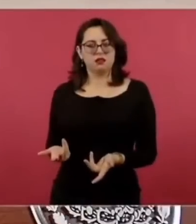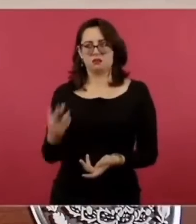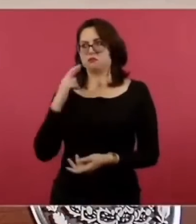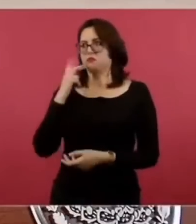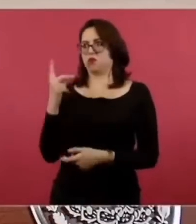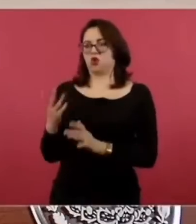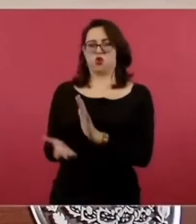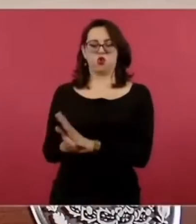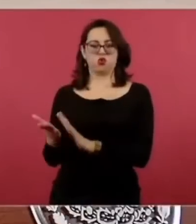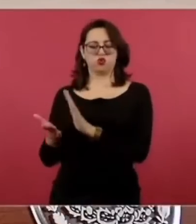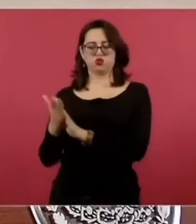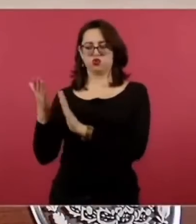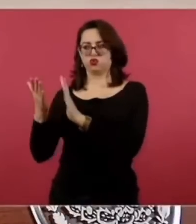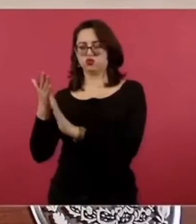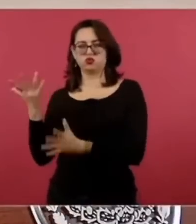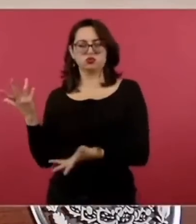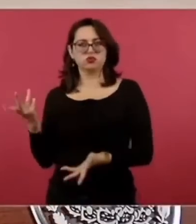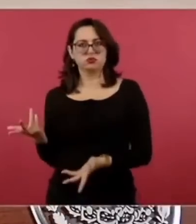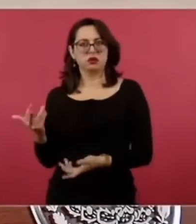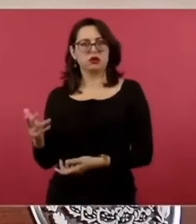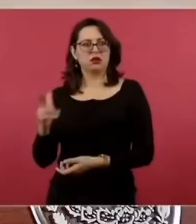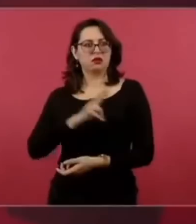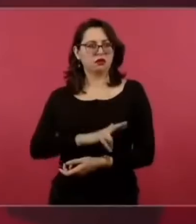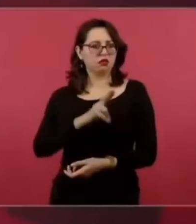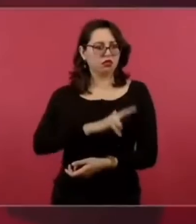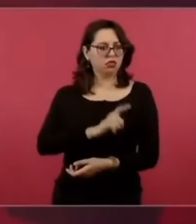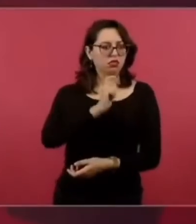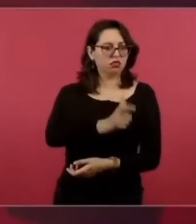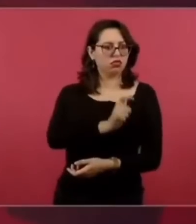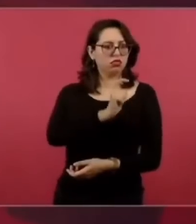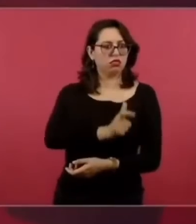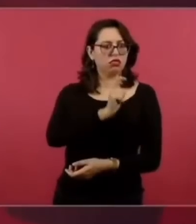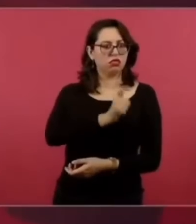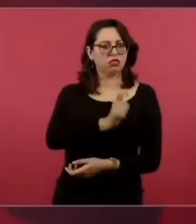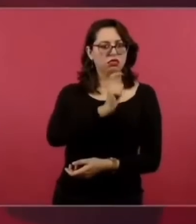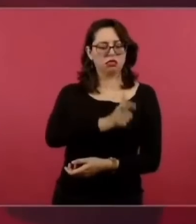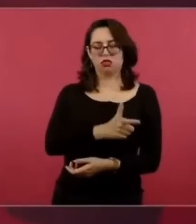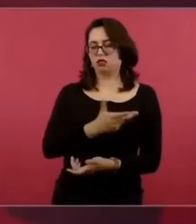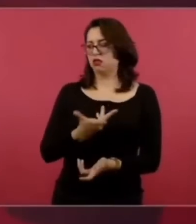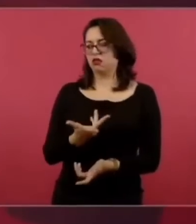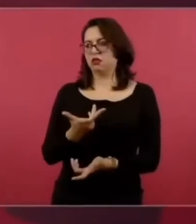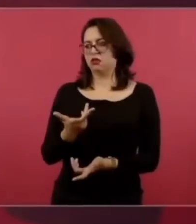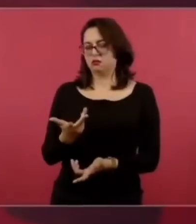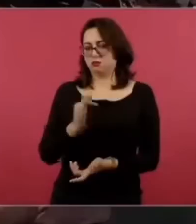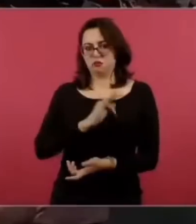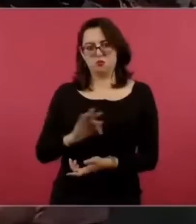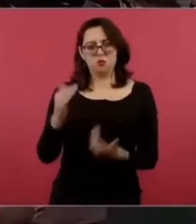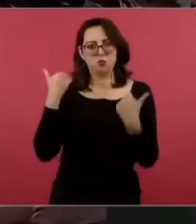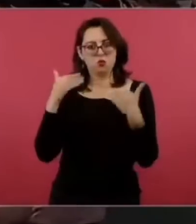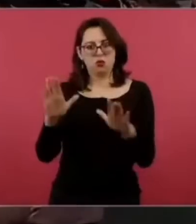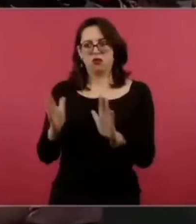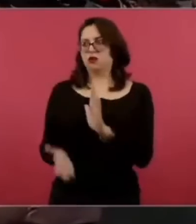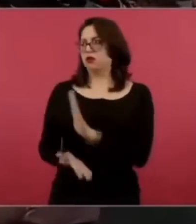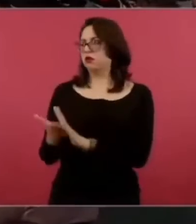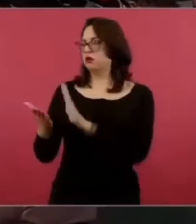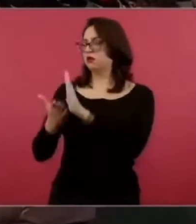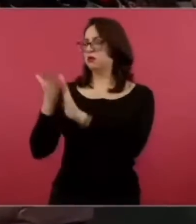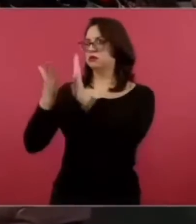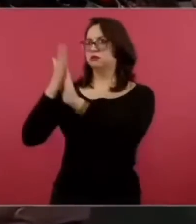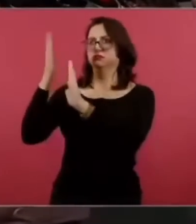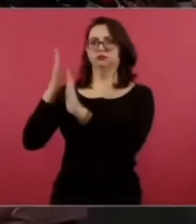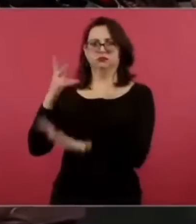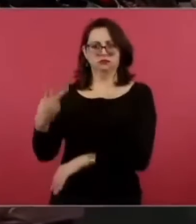con lo que se paga año con año ahora van a ver entonces